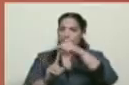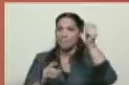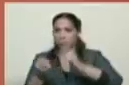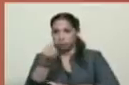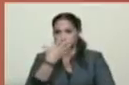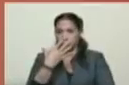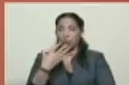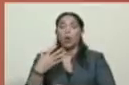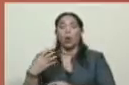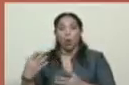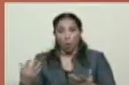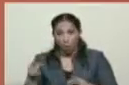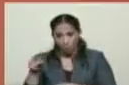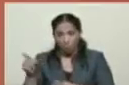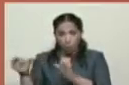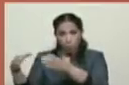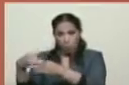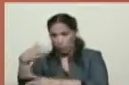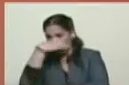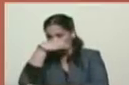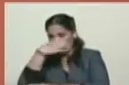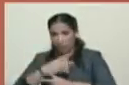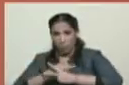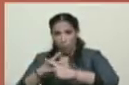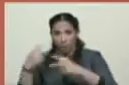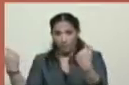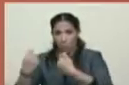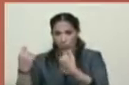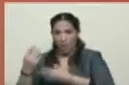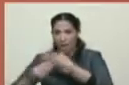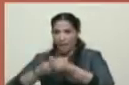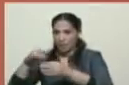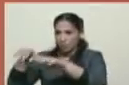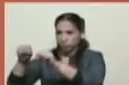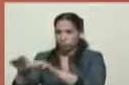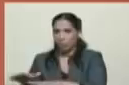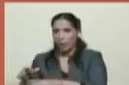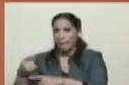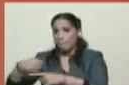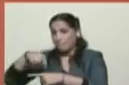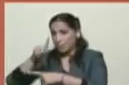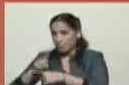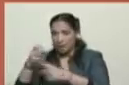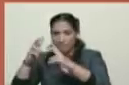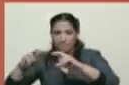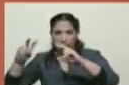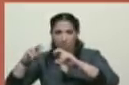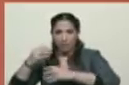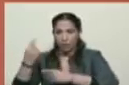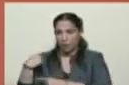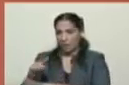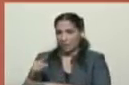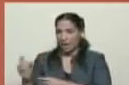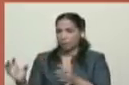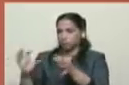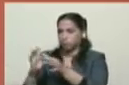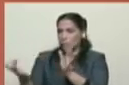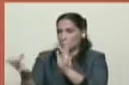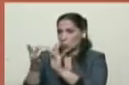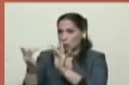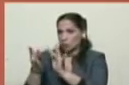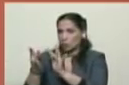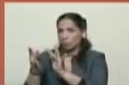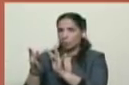grupo terrorista Voluntad Popular se ha establecido con las primeras investigaciones que tenían una relación directa con